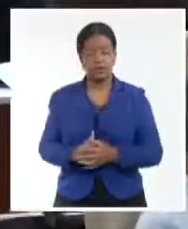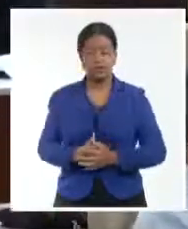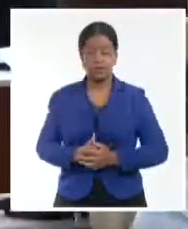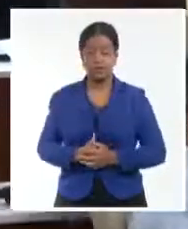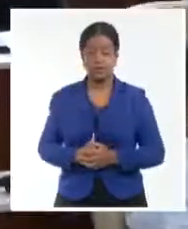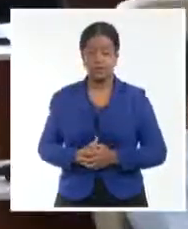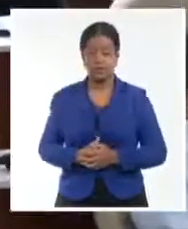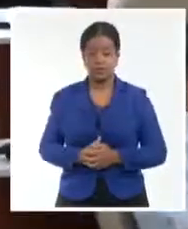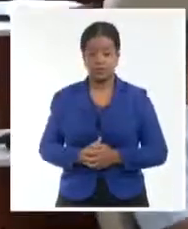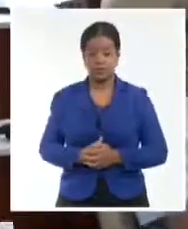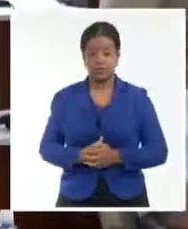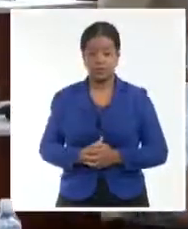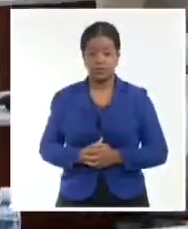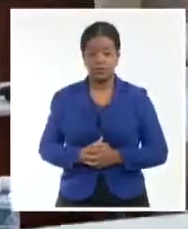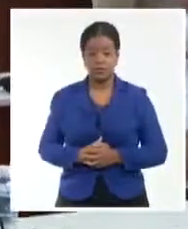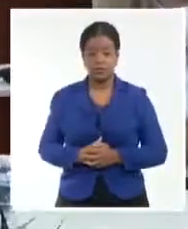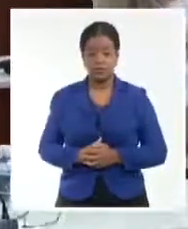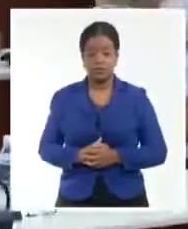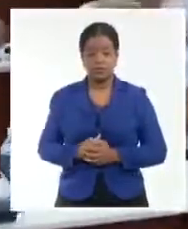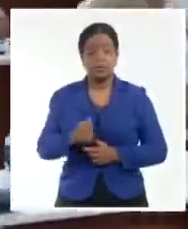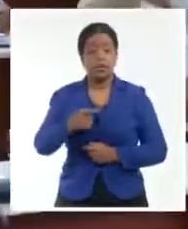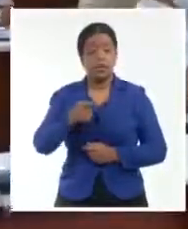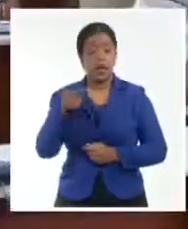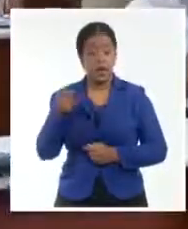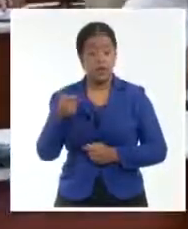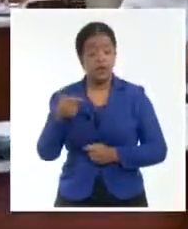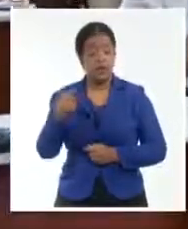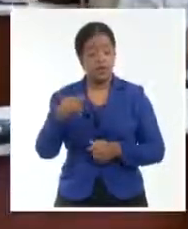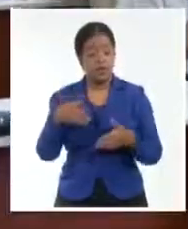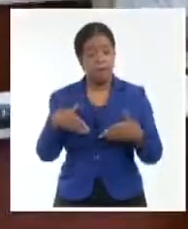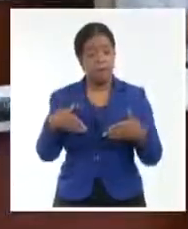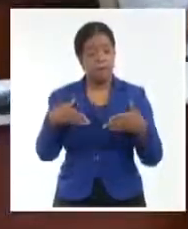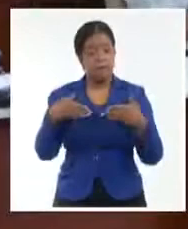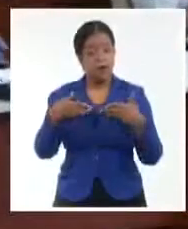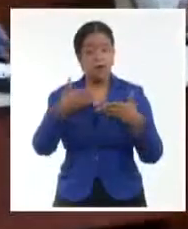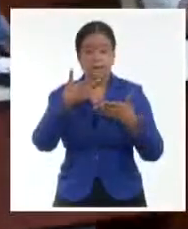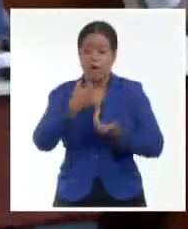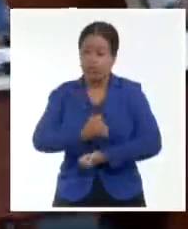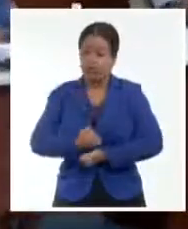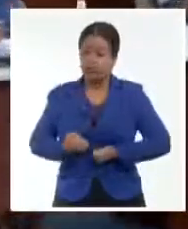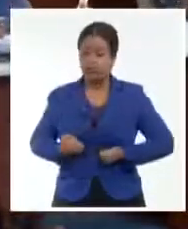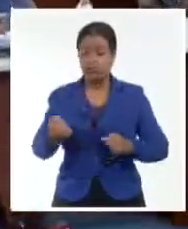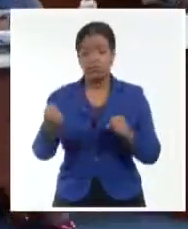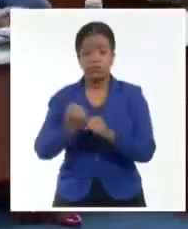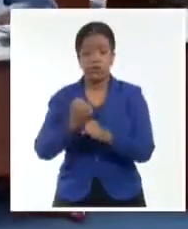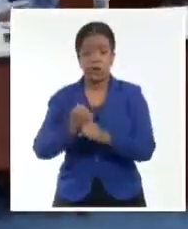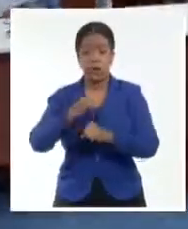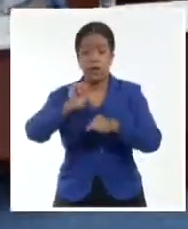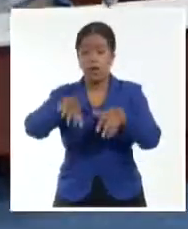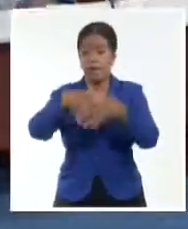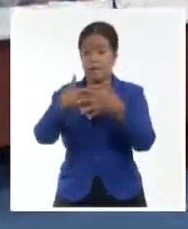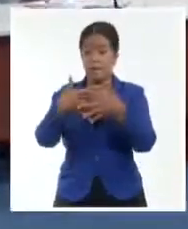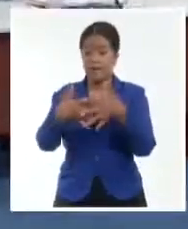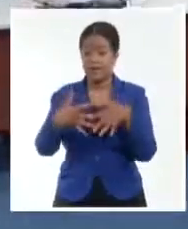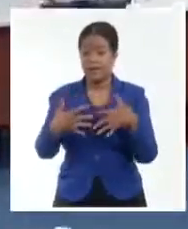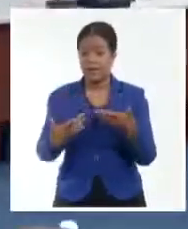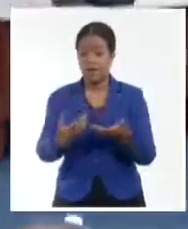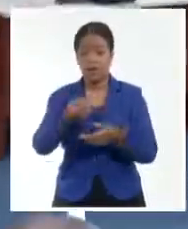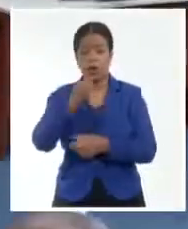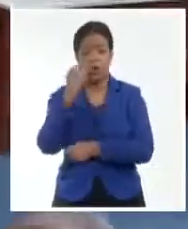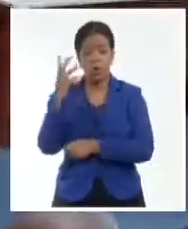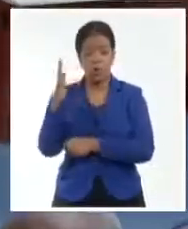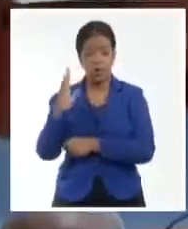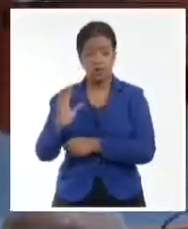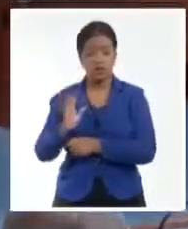A transitar con rapidez y voluntad proactiva hacia una mayor eficiencia en el trabajo de las empresas con facultad para brindar